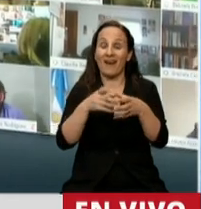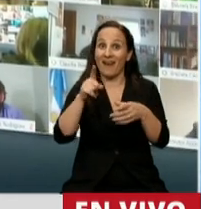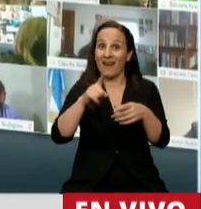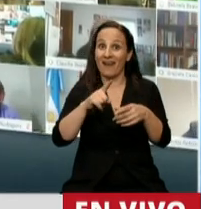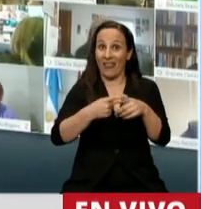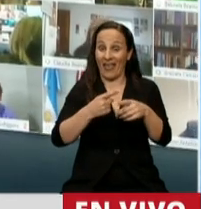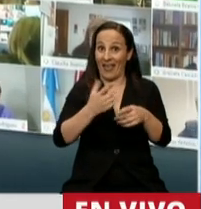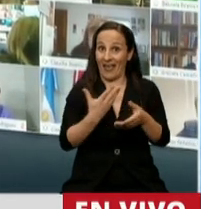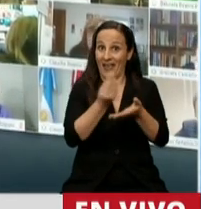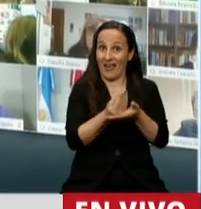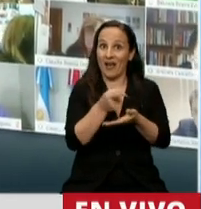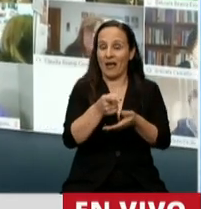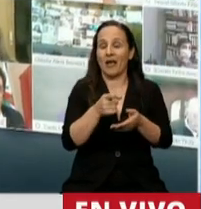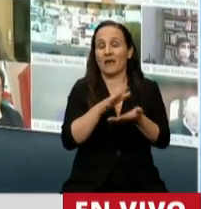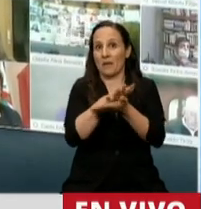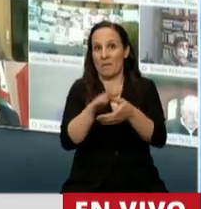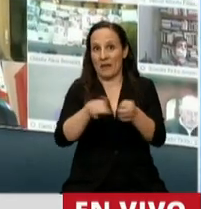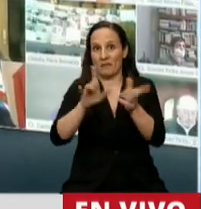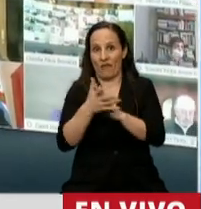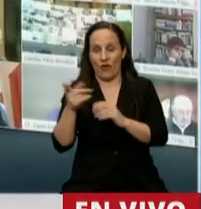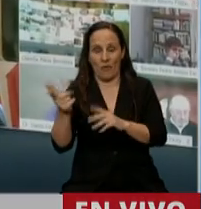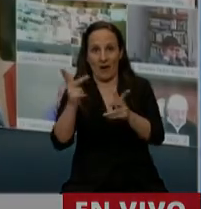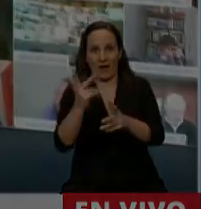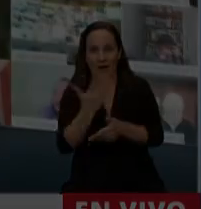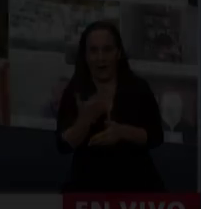acción en el mismo sentido. Muchas gracias. Gracias, diputado.